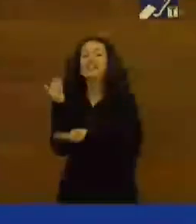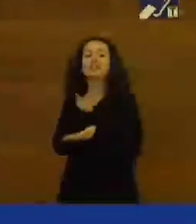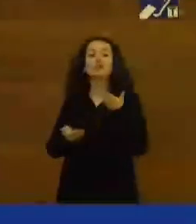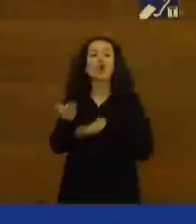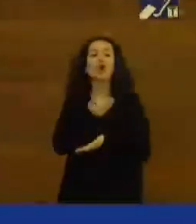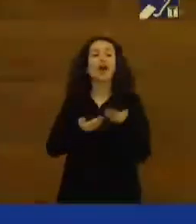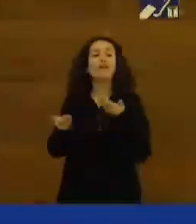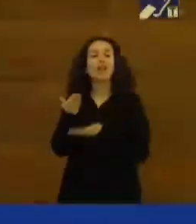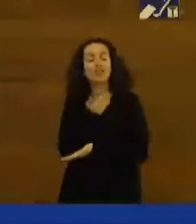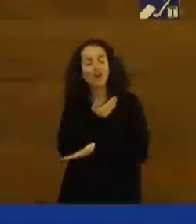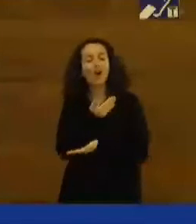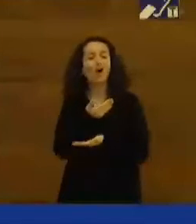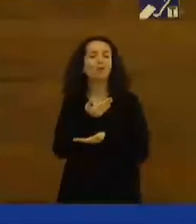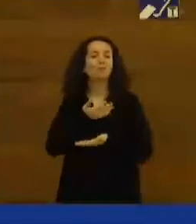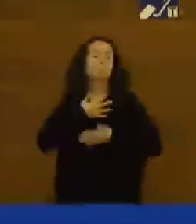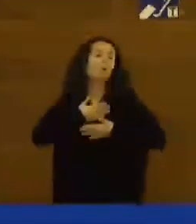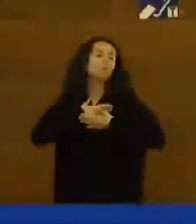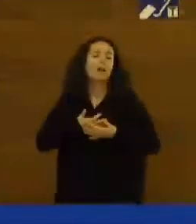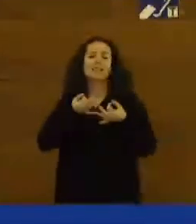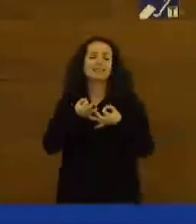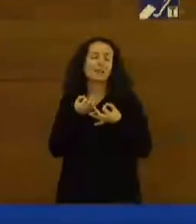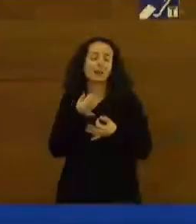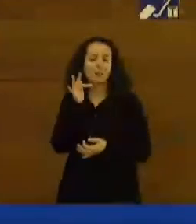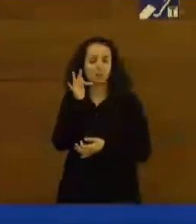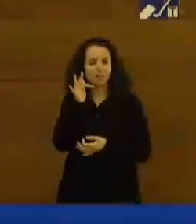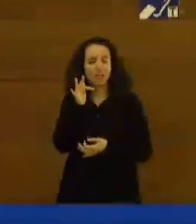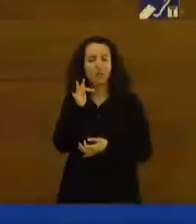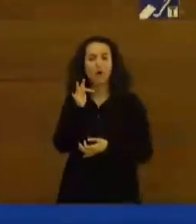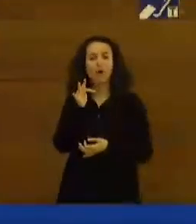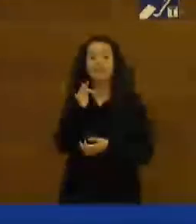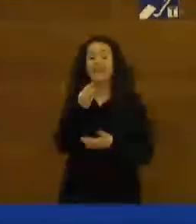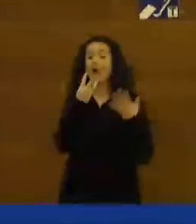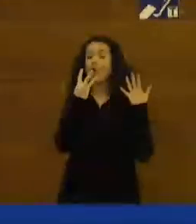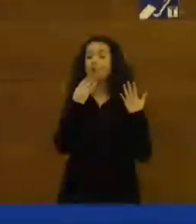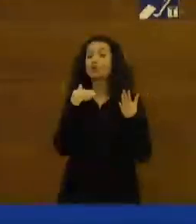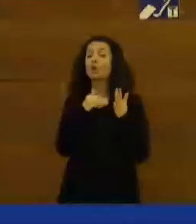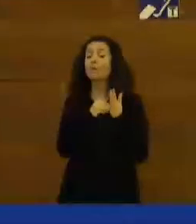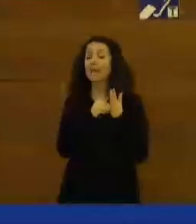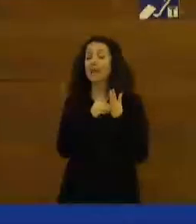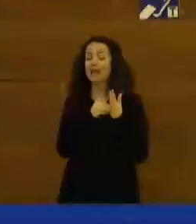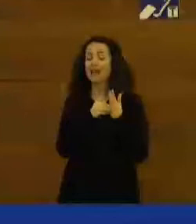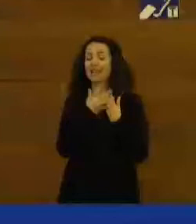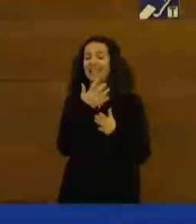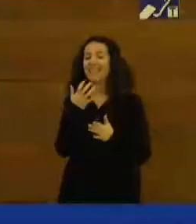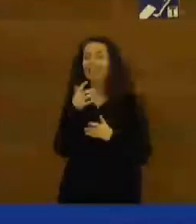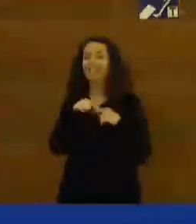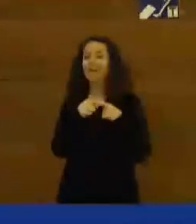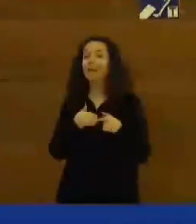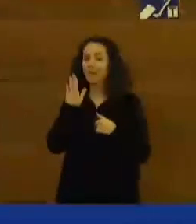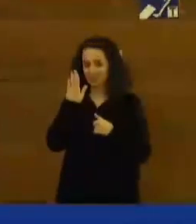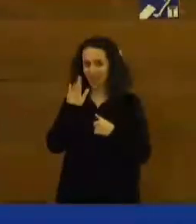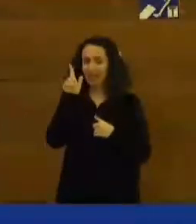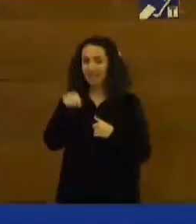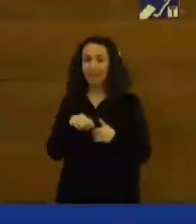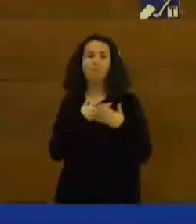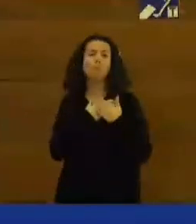y la disposición siempre buena y positiva de las más de 8.500 familias, de los voluntarios